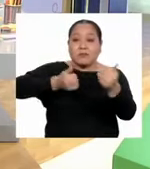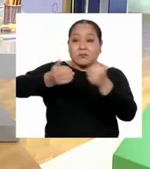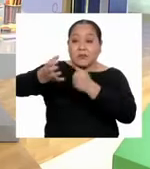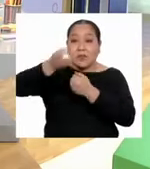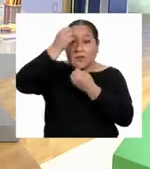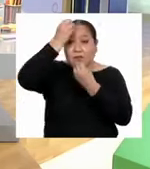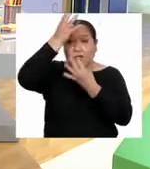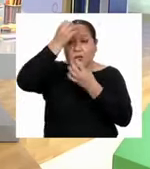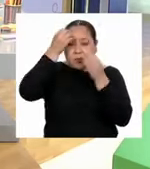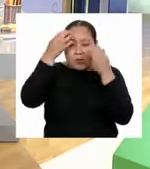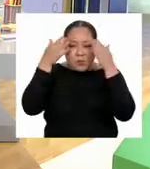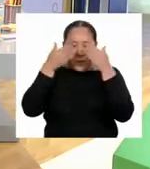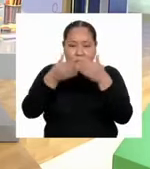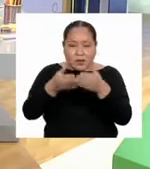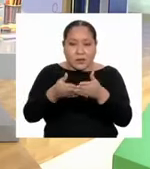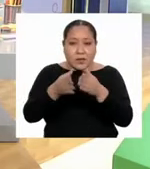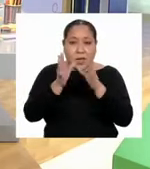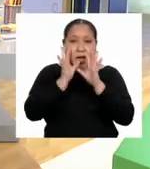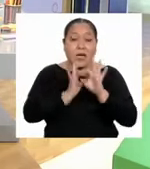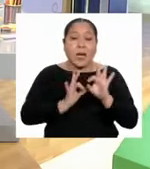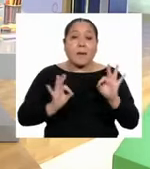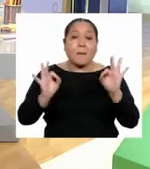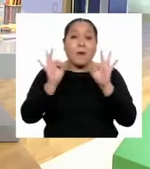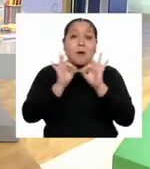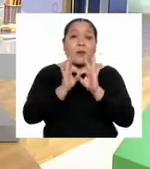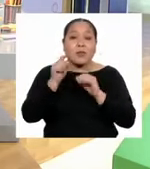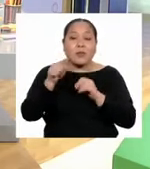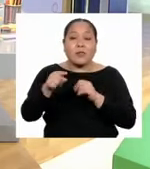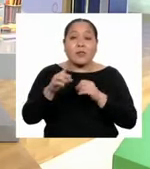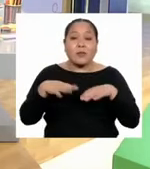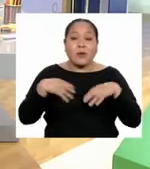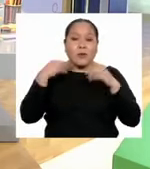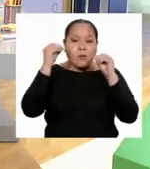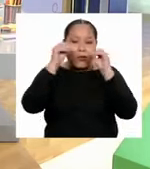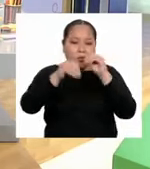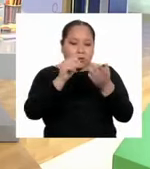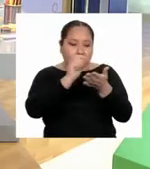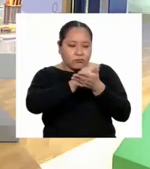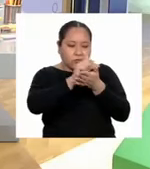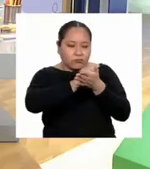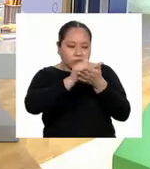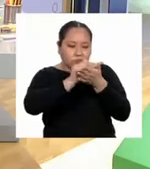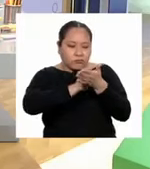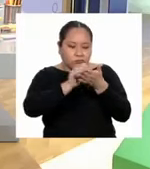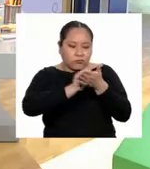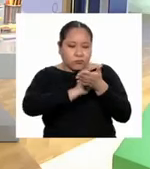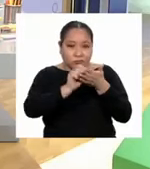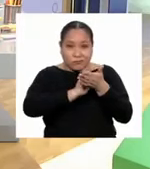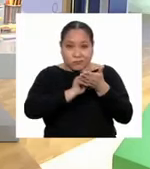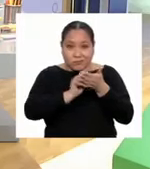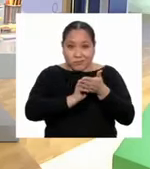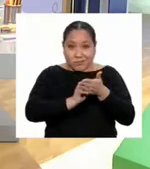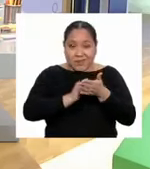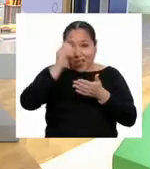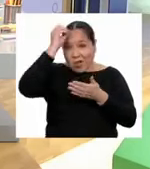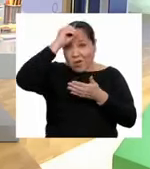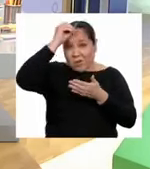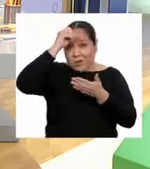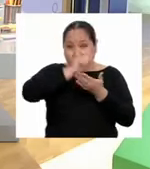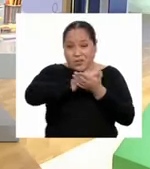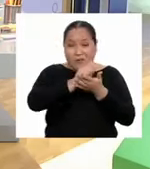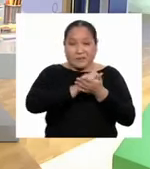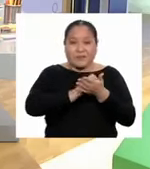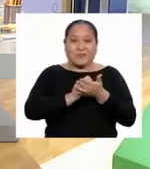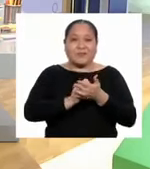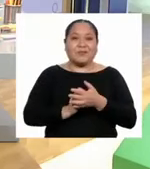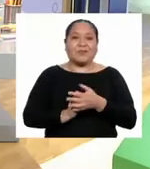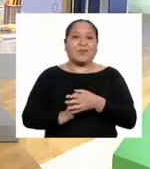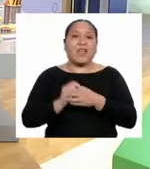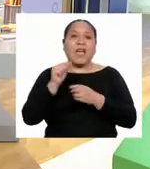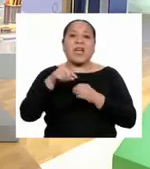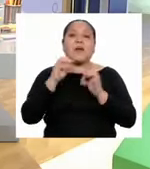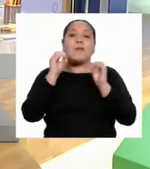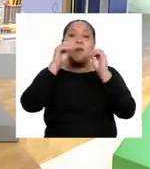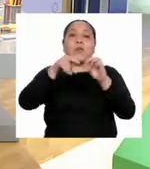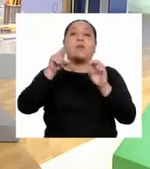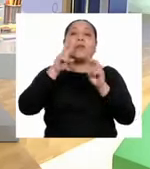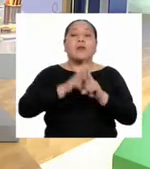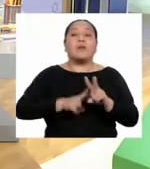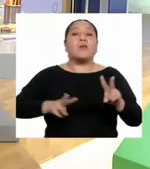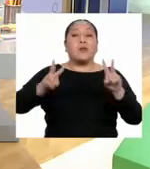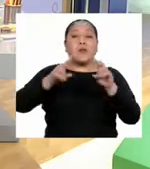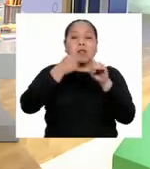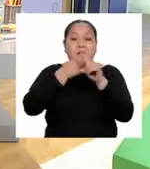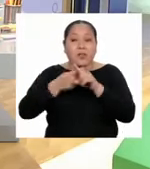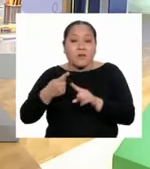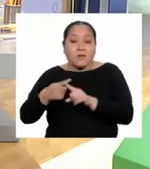precisa y relevante para poder redactar nuestro artículo de opinión. Donde valoraremos la